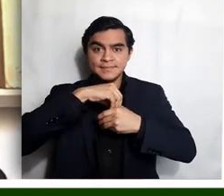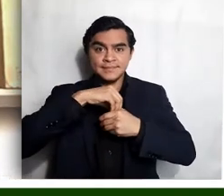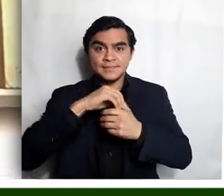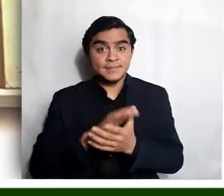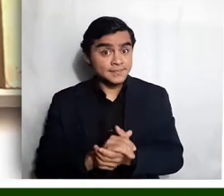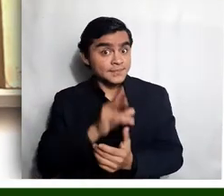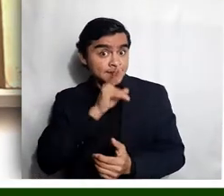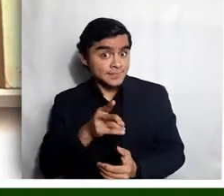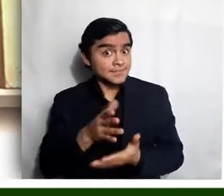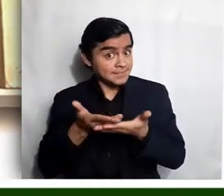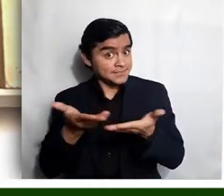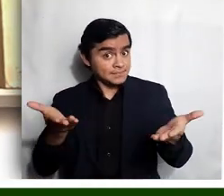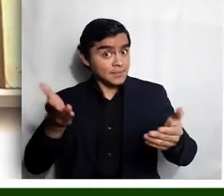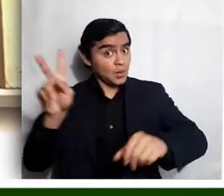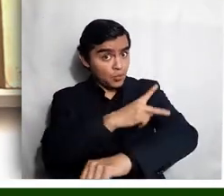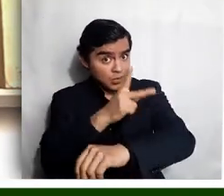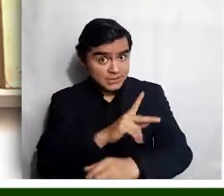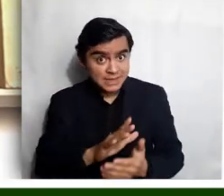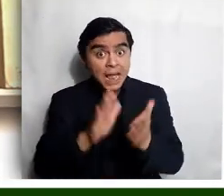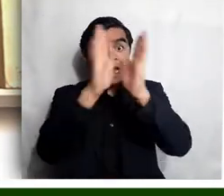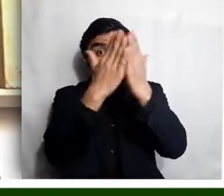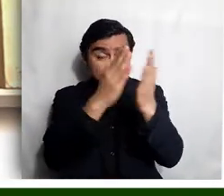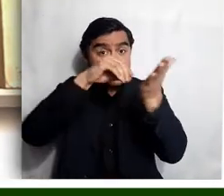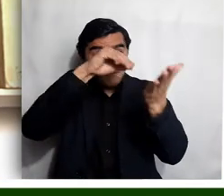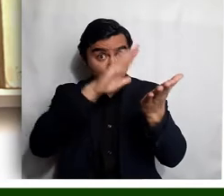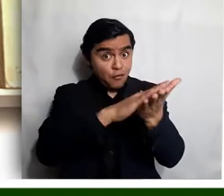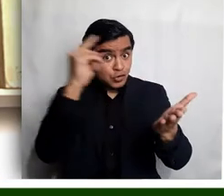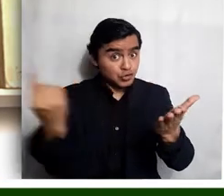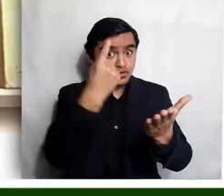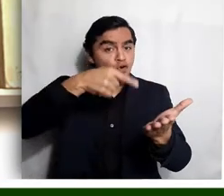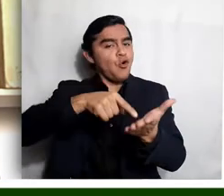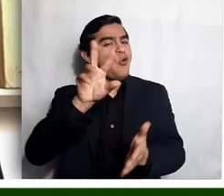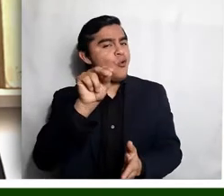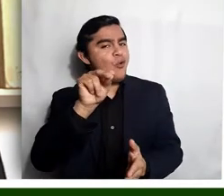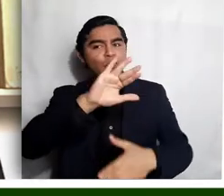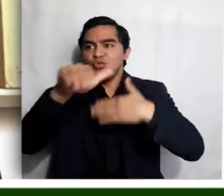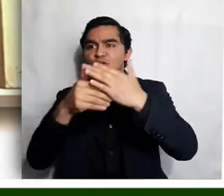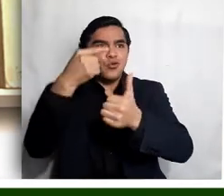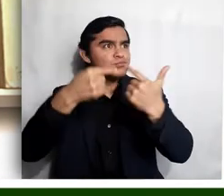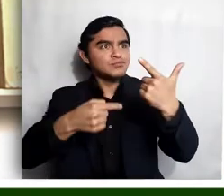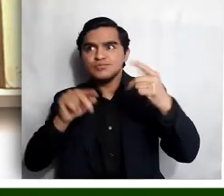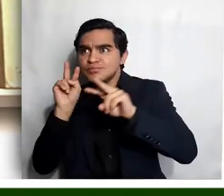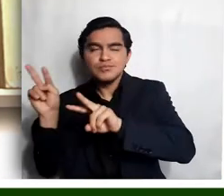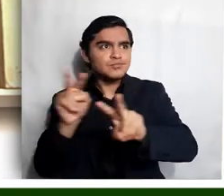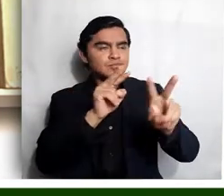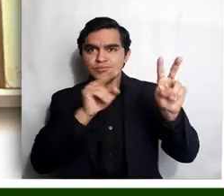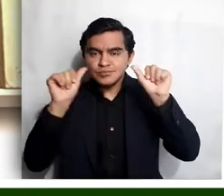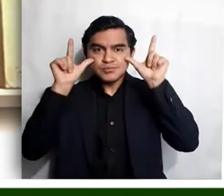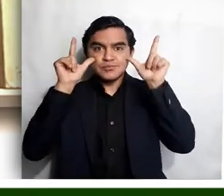¿Verdad? Eso es poesía. No solamente lo que usan los libros, sino también aquellas cosas que a nosotros nos hacen